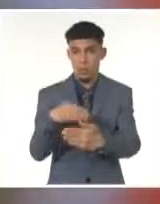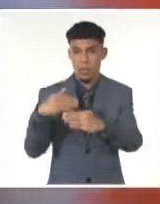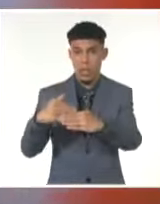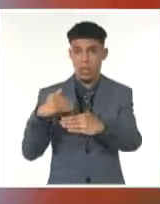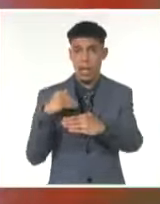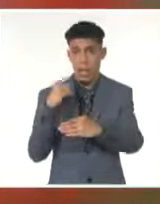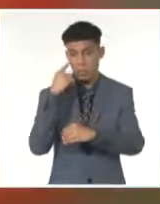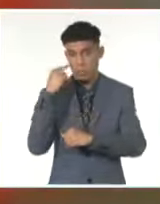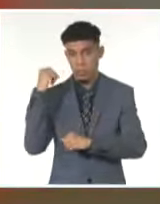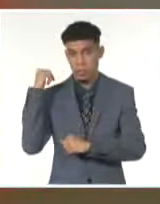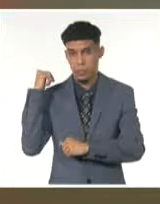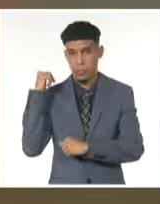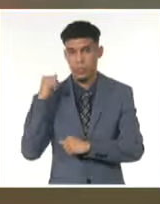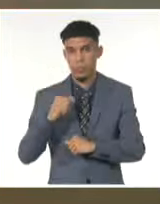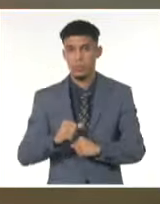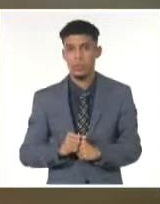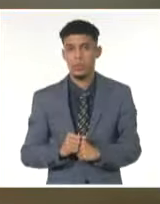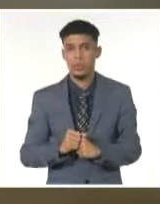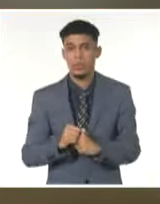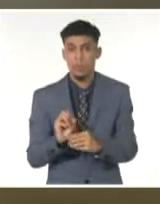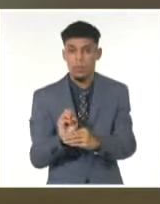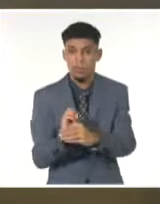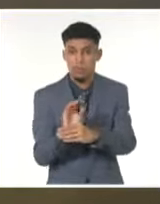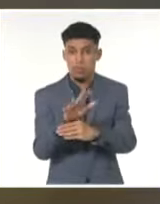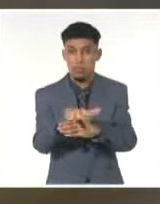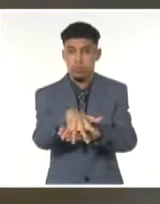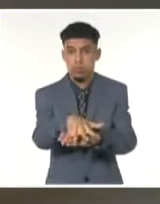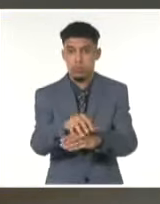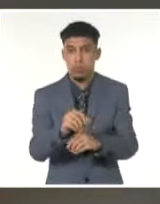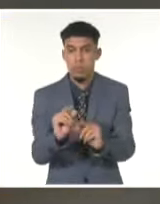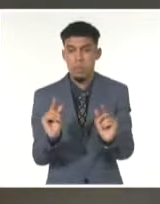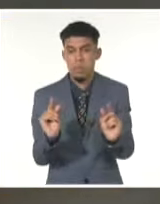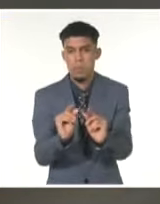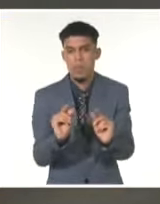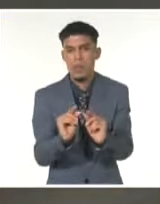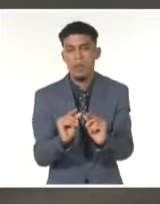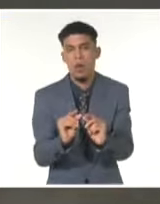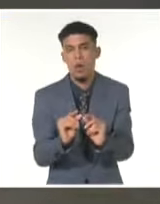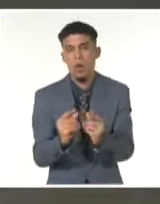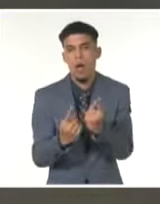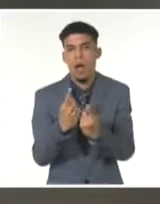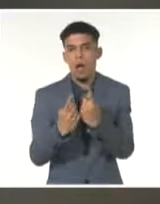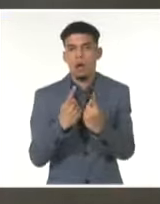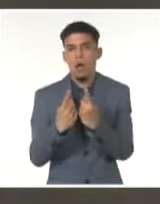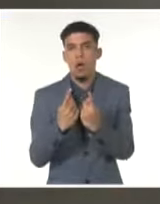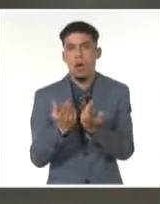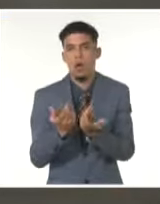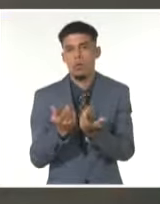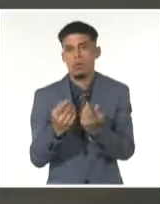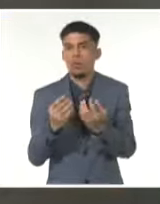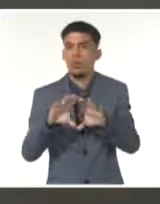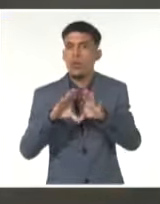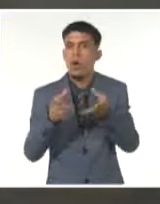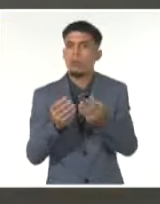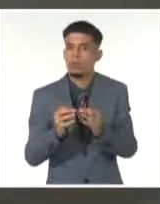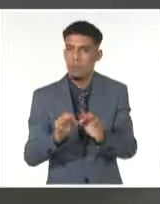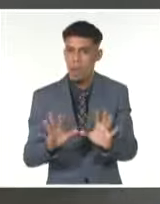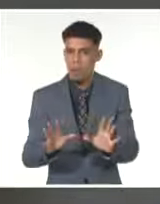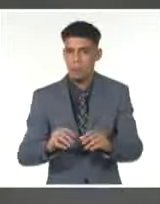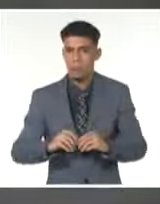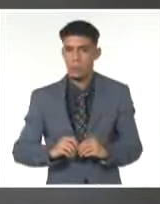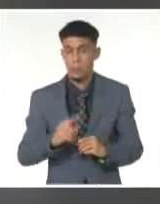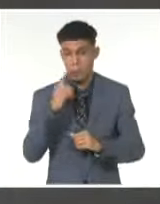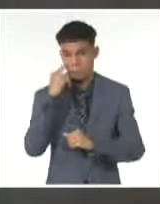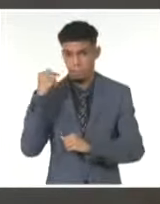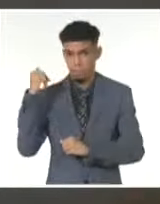ven? El vertimiento mínimo, mínimo, prácticamente imperceptible. Todo normal. Miren